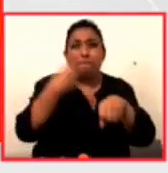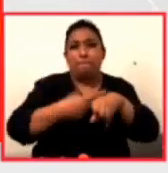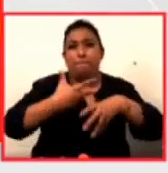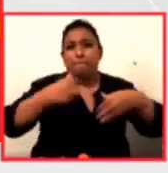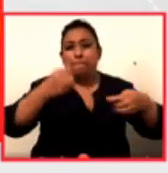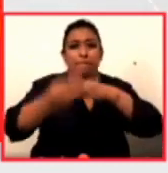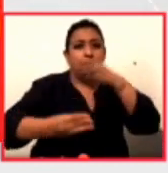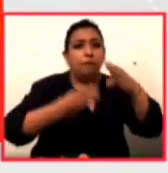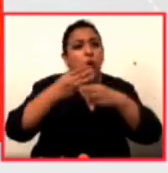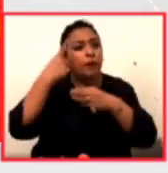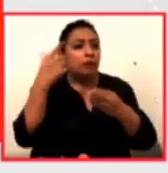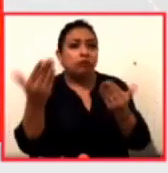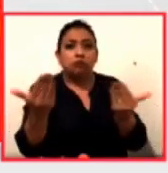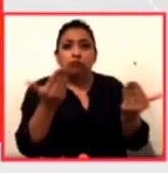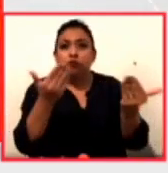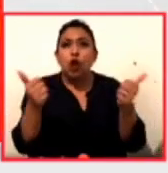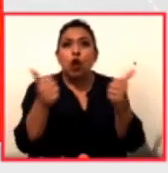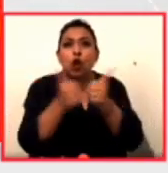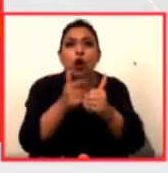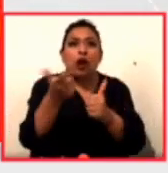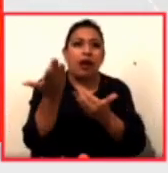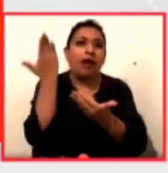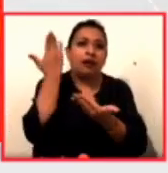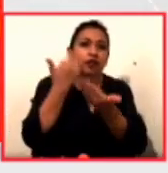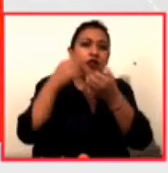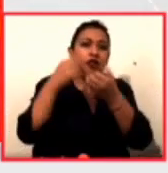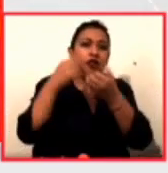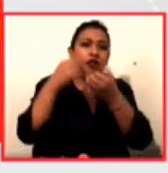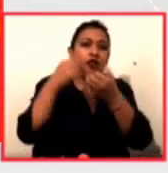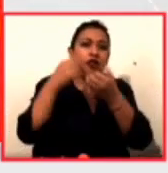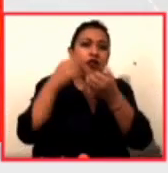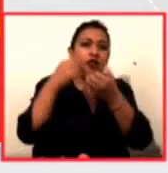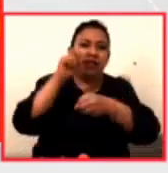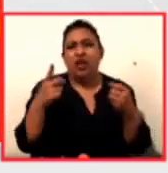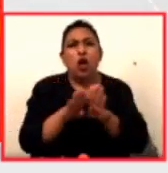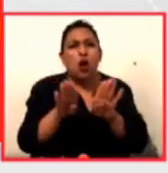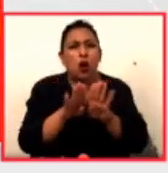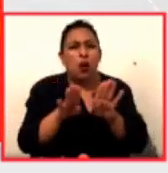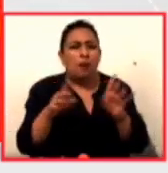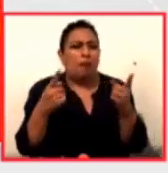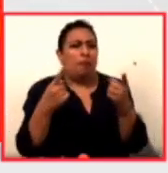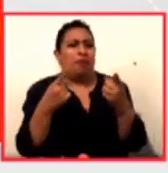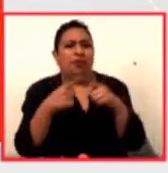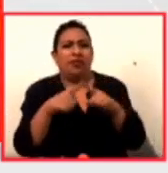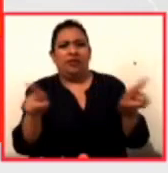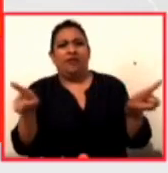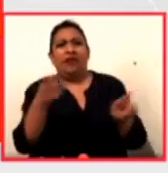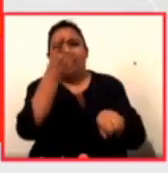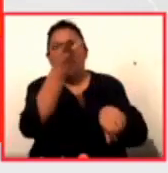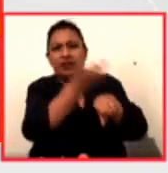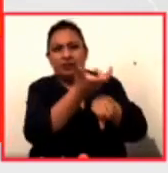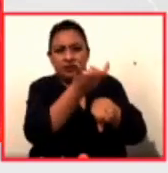para contrastarlo precisamente con esas sociedades distópicas. Escritor estadounidense.